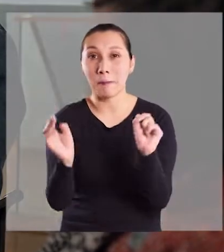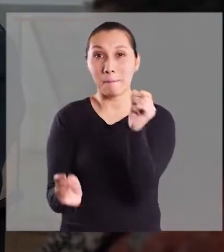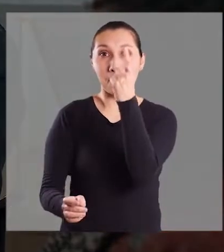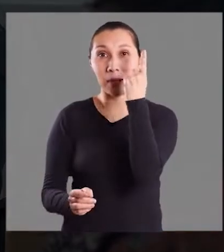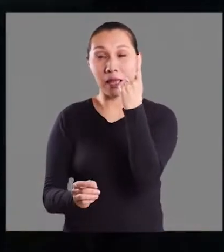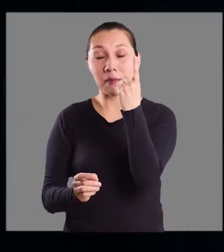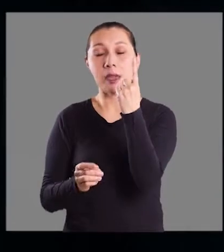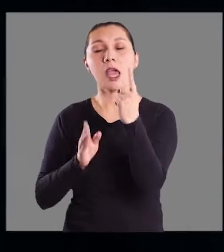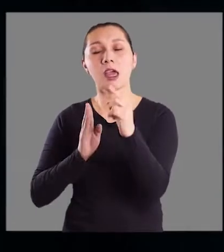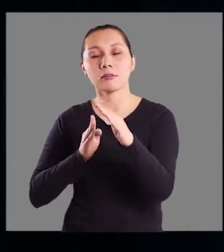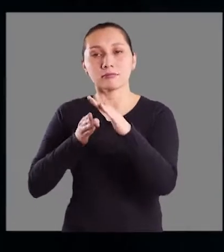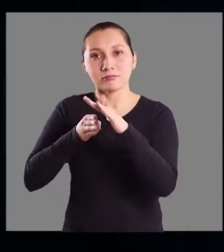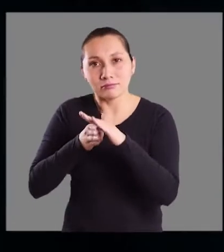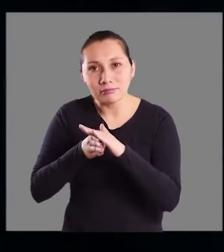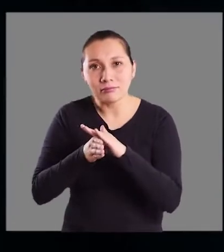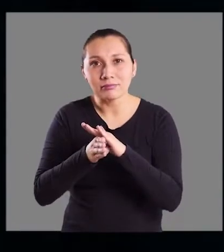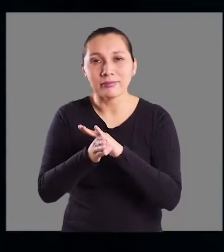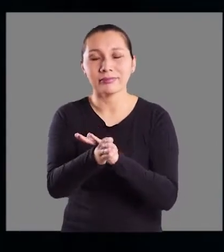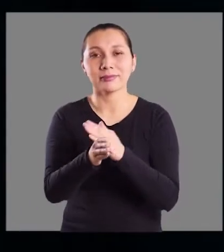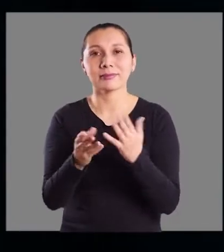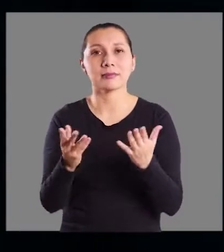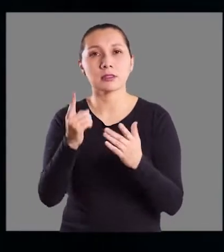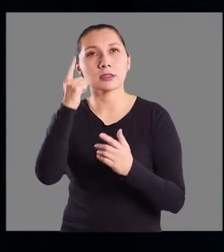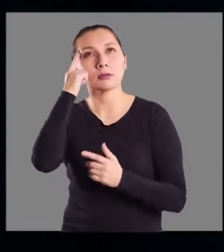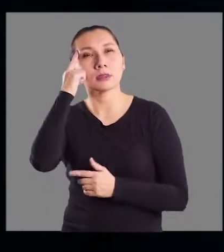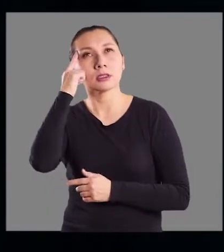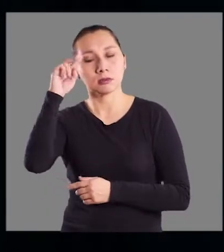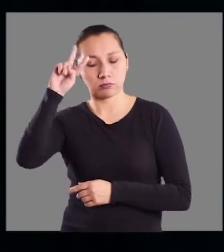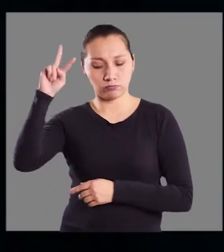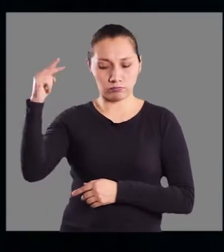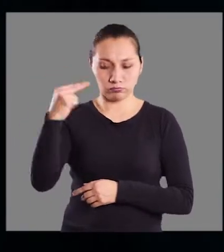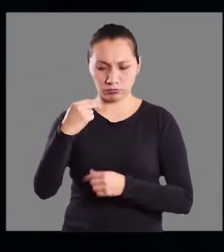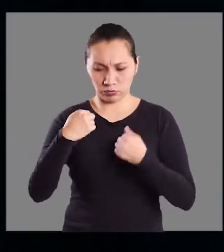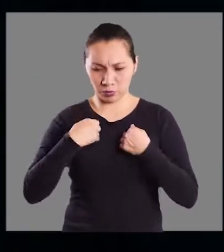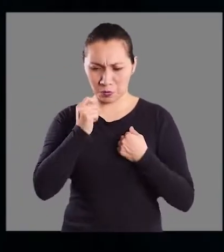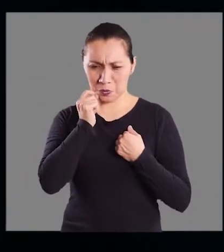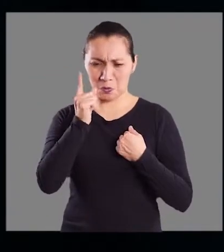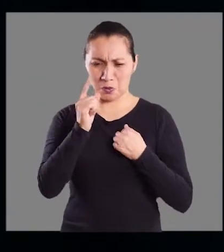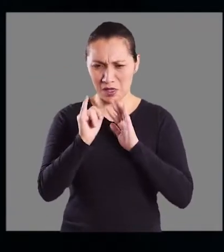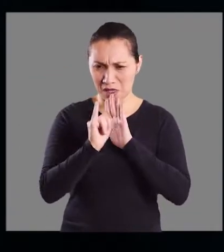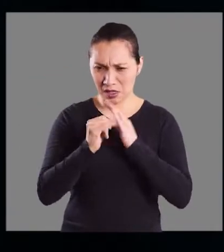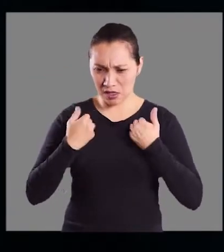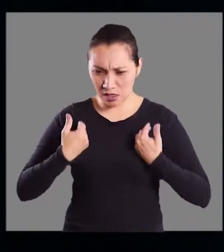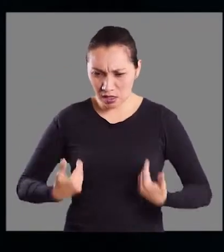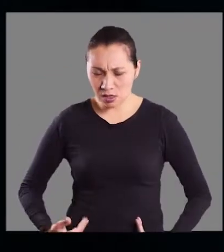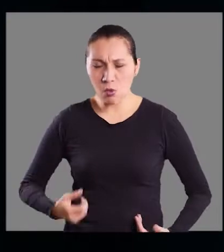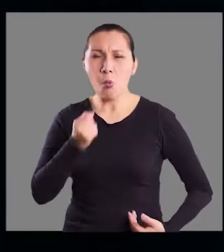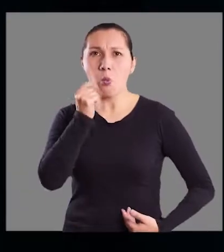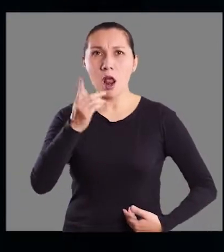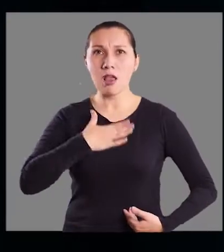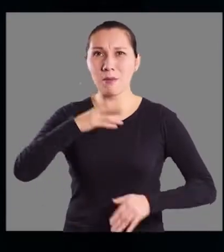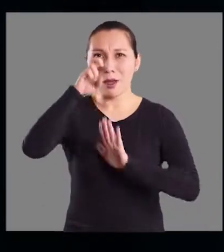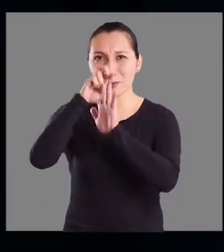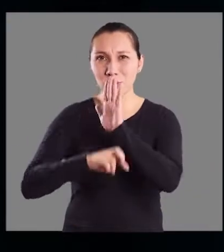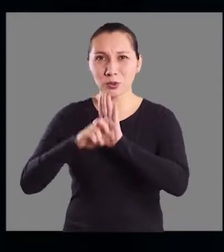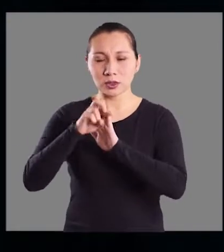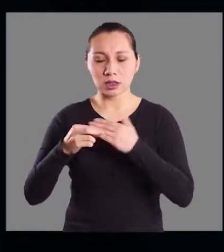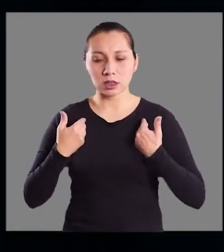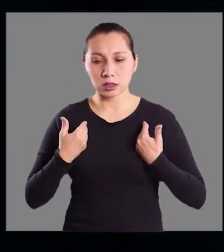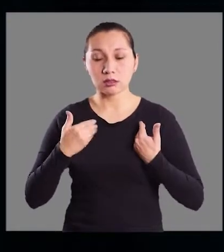Pasan primeramente por un área de pensarse ellos, de identidad, y de definir cuál es su proyecto,